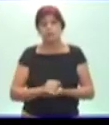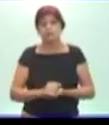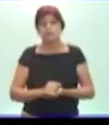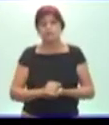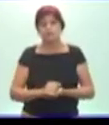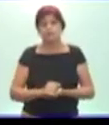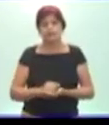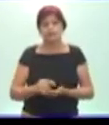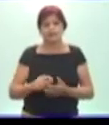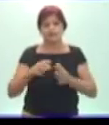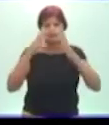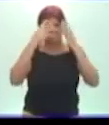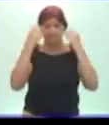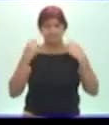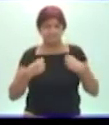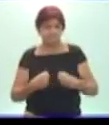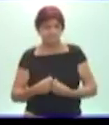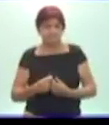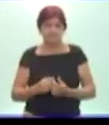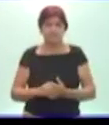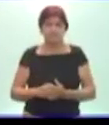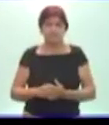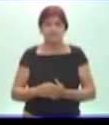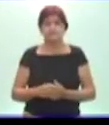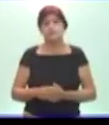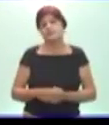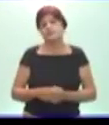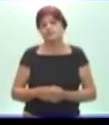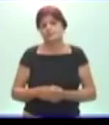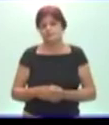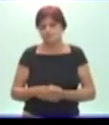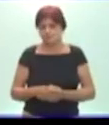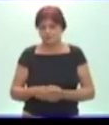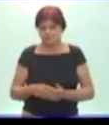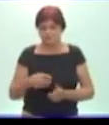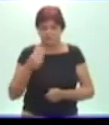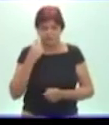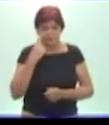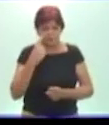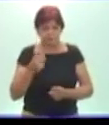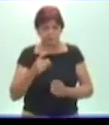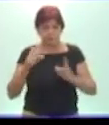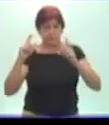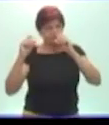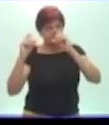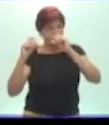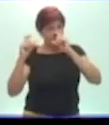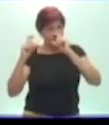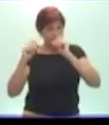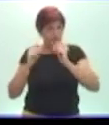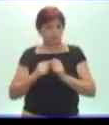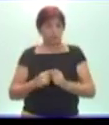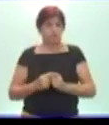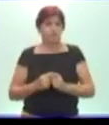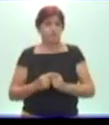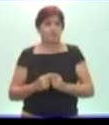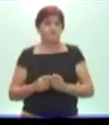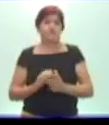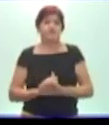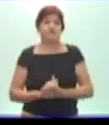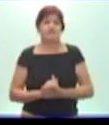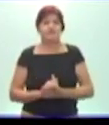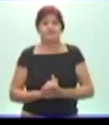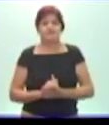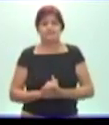disfraces con el grupo primaria puesta arriba participamos en talleres de fotografía talleres de libromanía mascotamanía